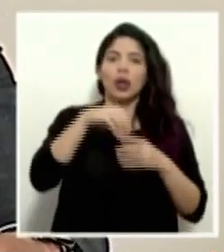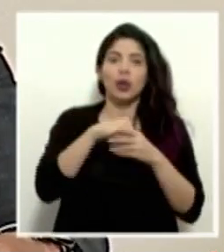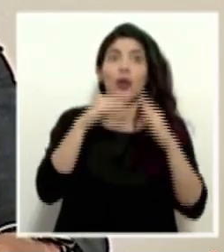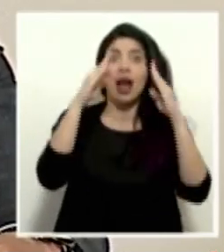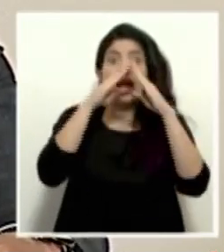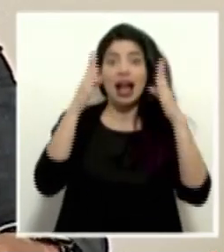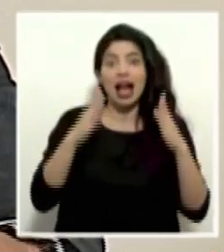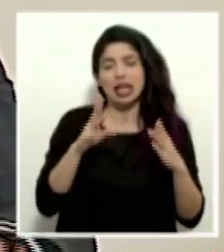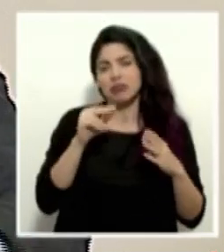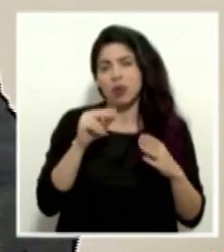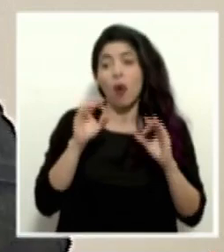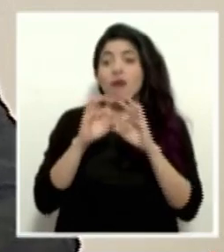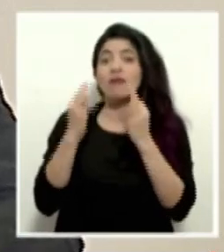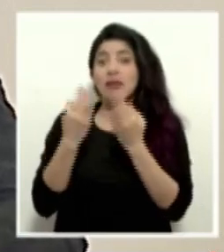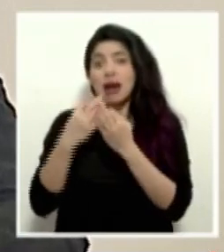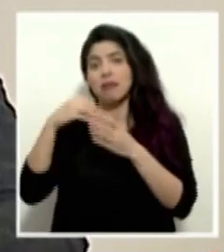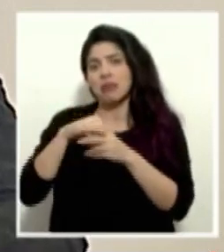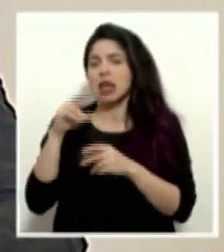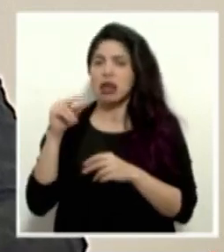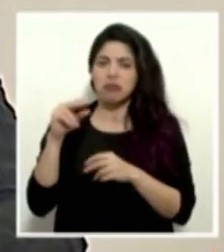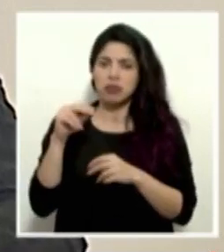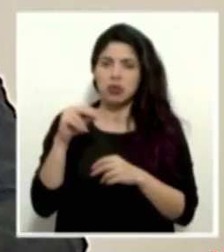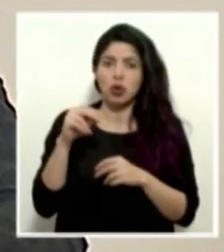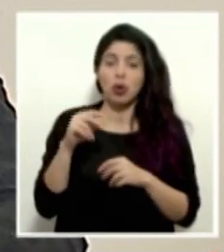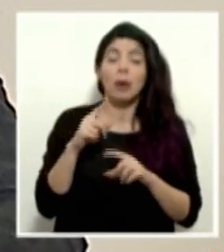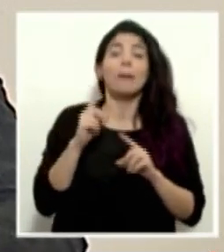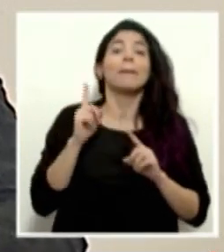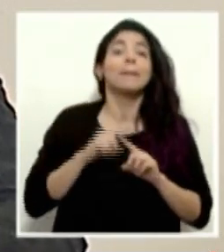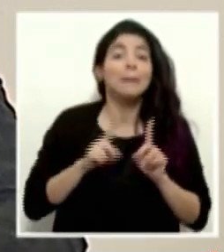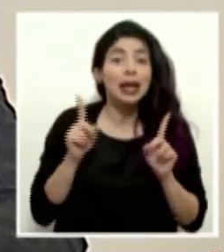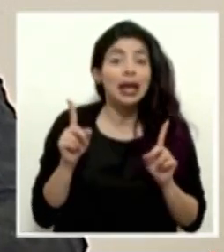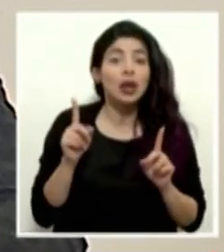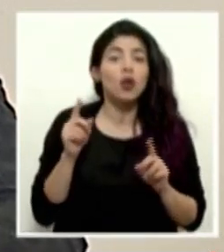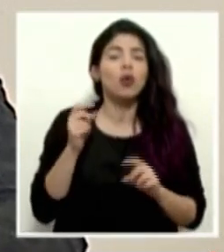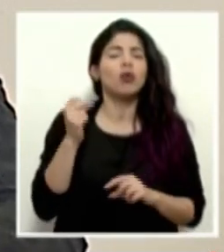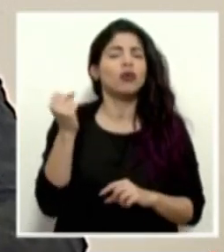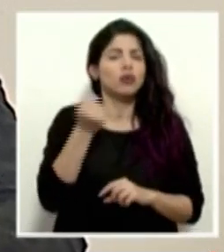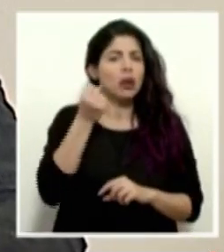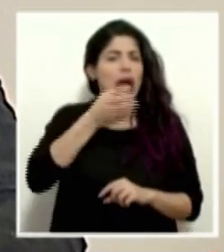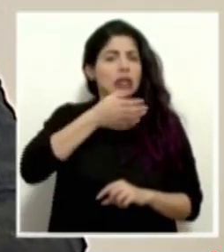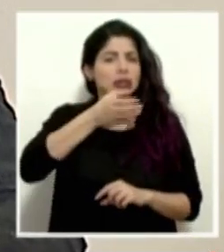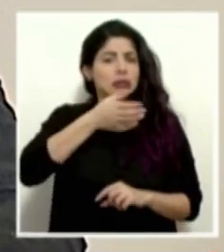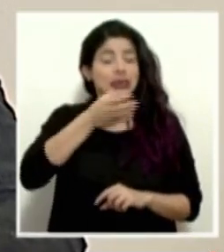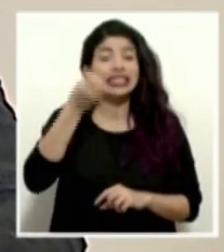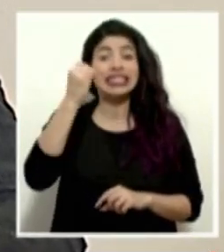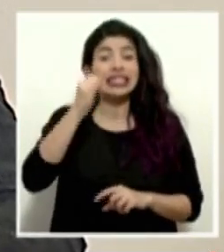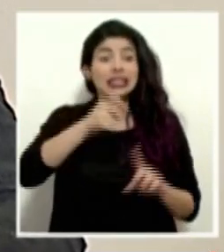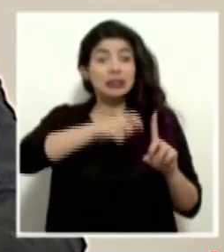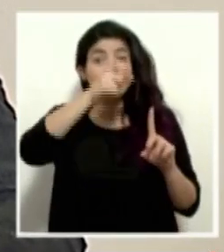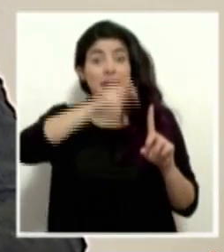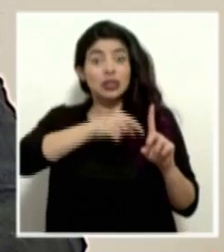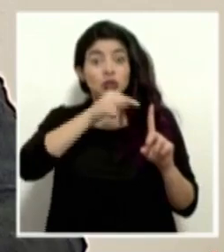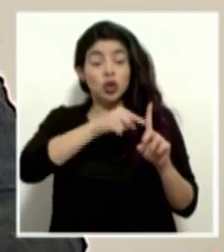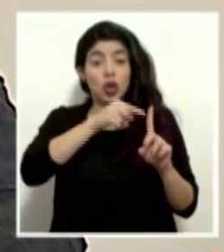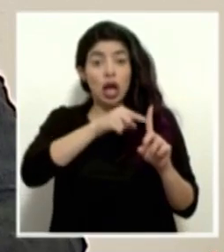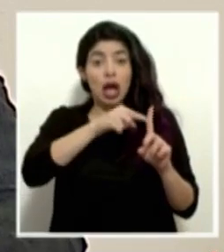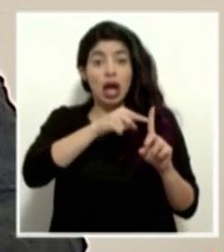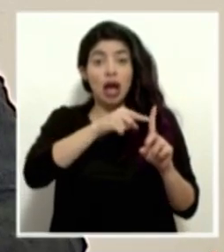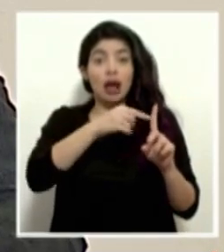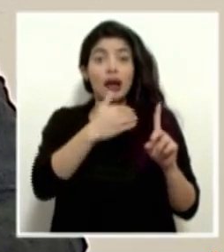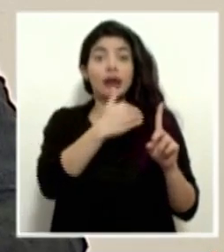casas de habitación y recintos familiares, haciendo la salvedad que hay una muy fuerte recomendación de que todas las personas que están atendiendo